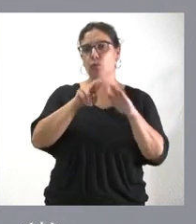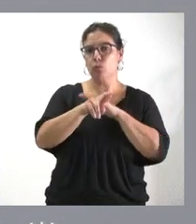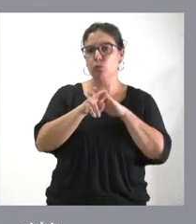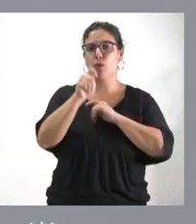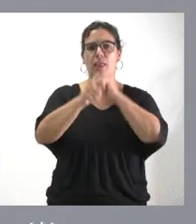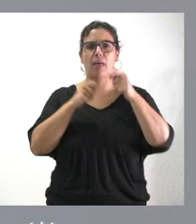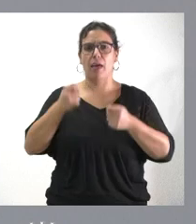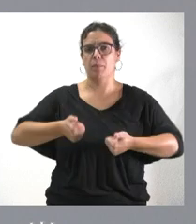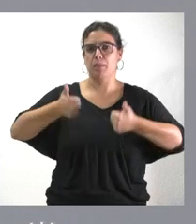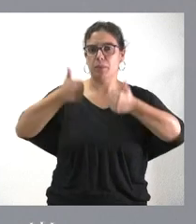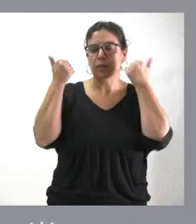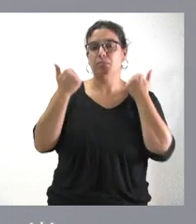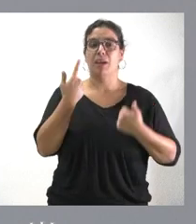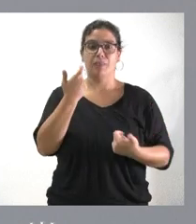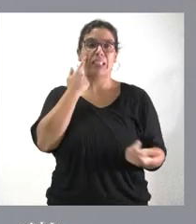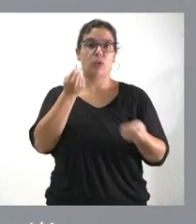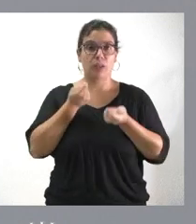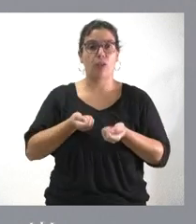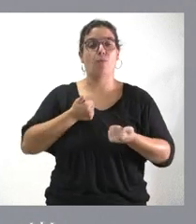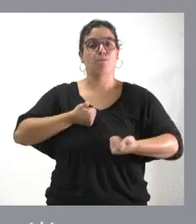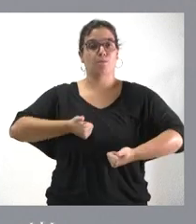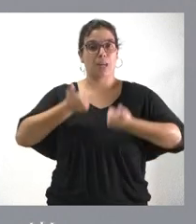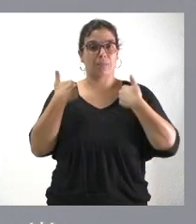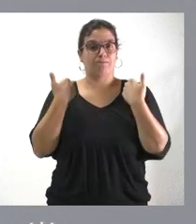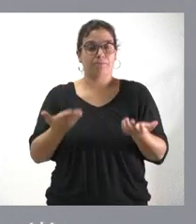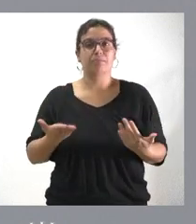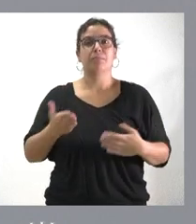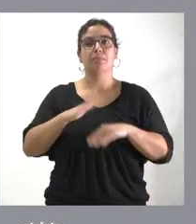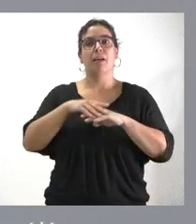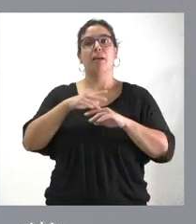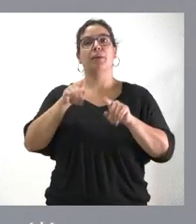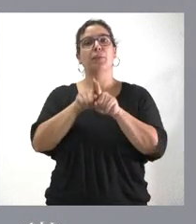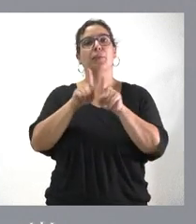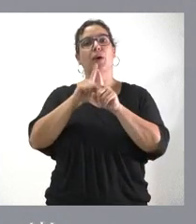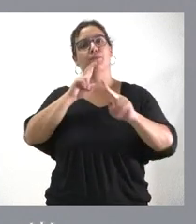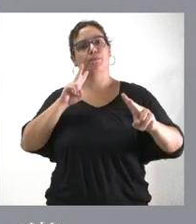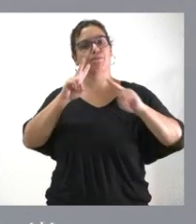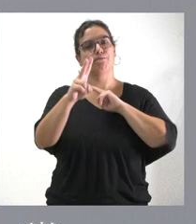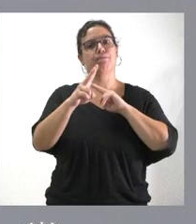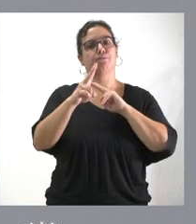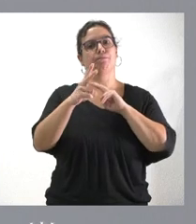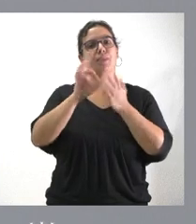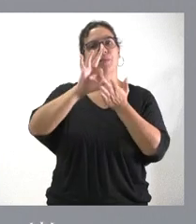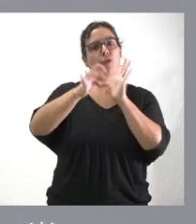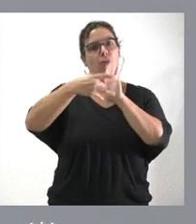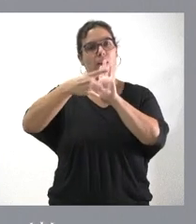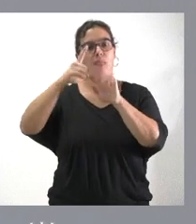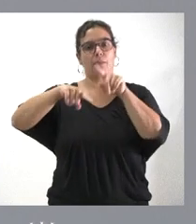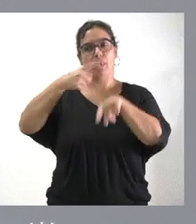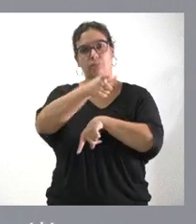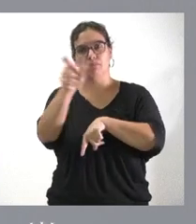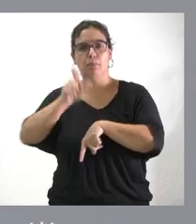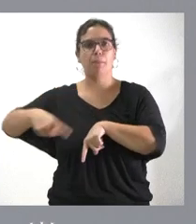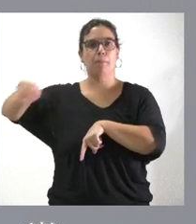más necesidad de coordinación al fin de dar respuesta a la calidad del servicio que demanda el conjunto de los